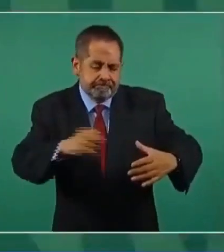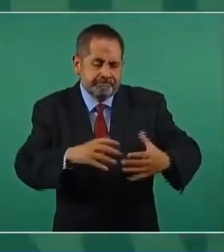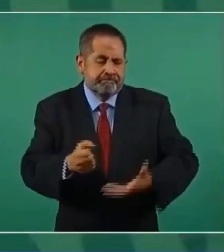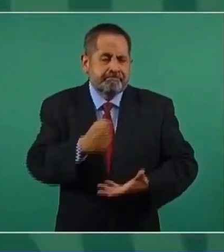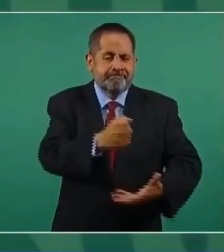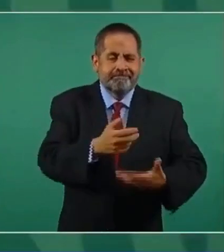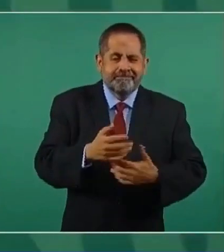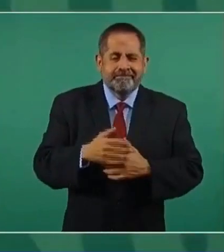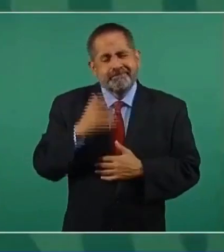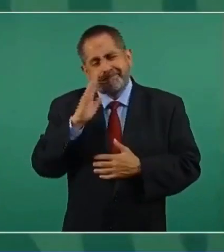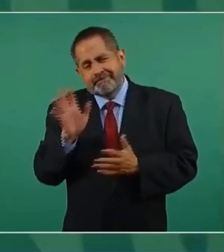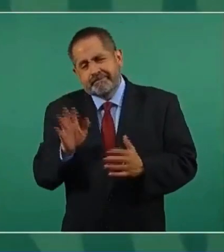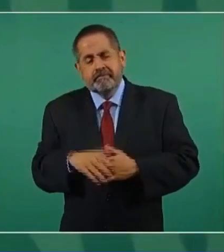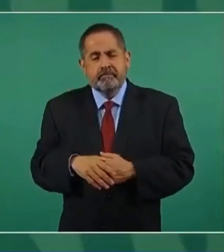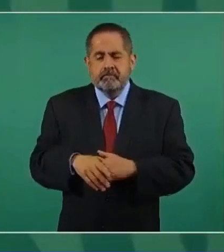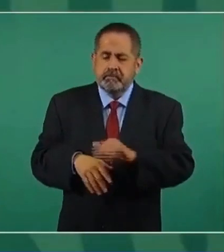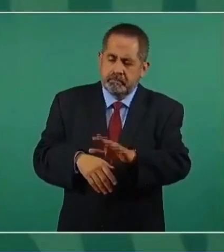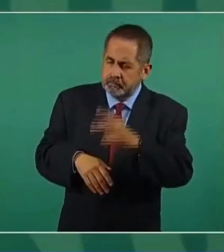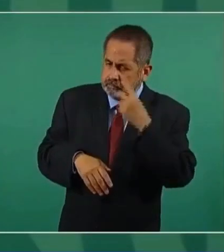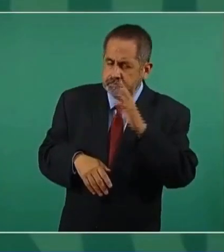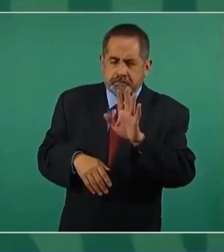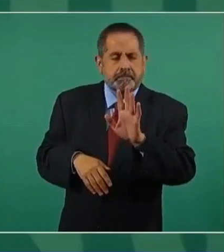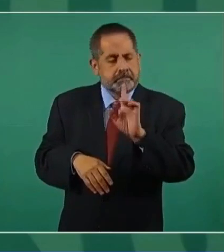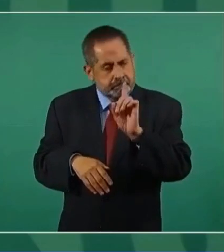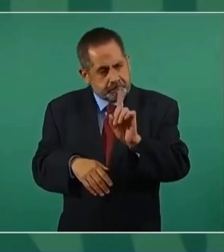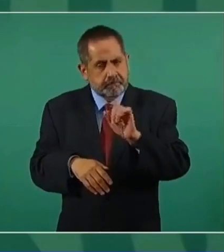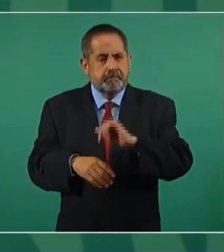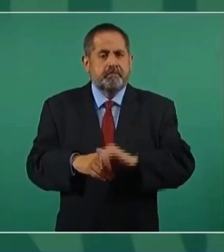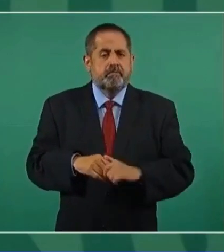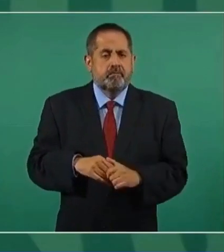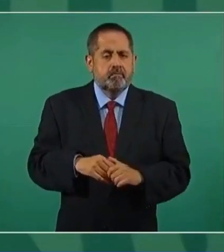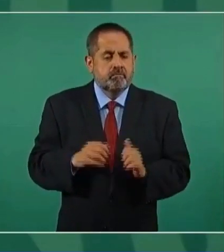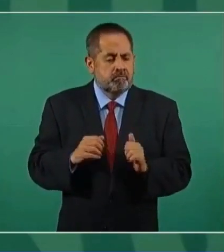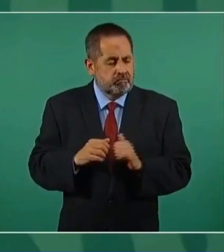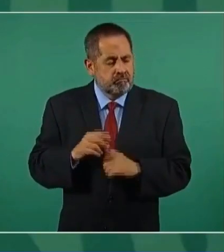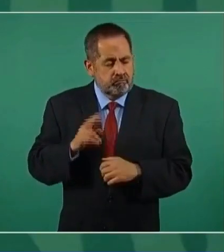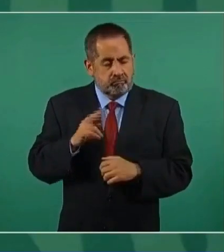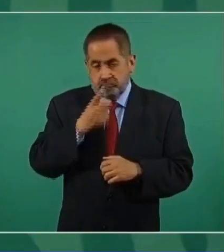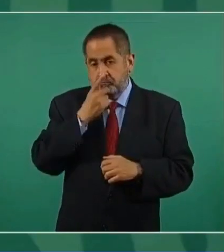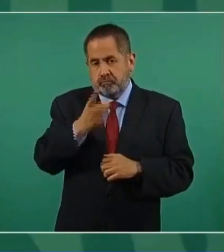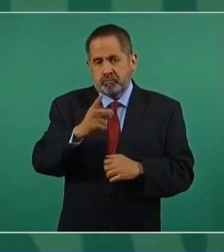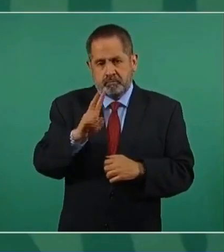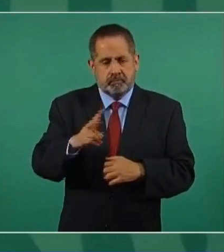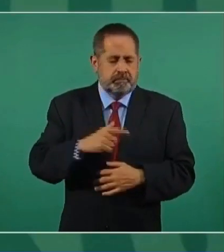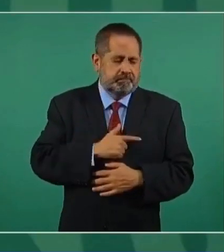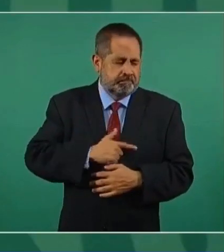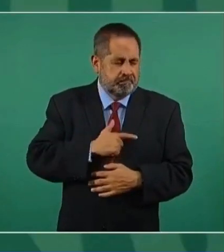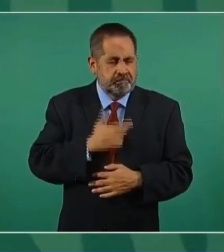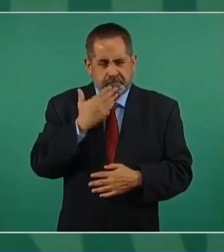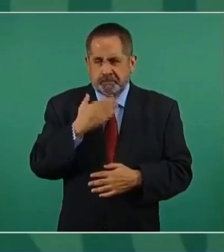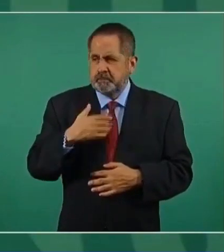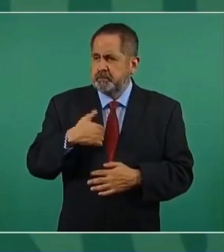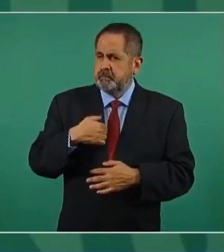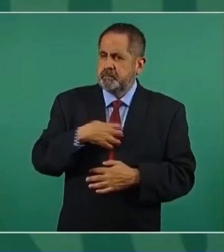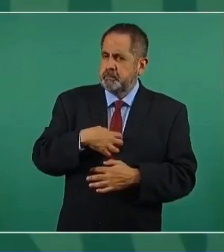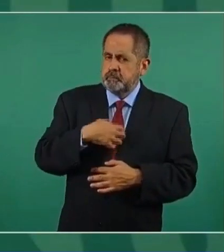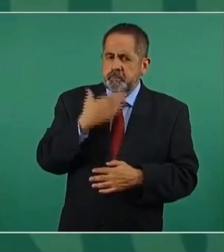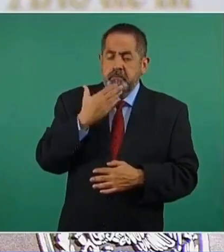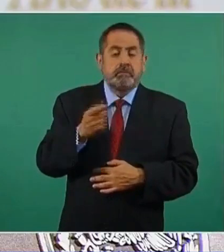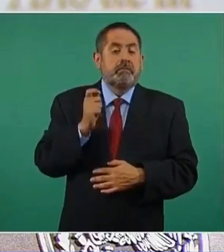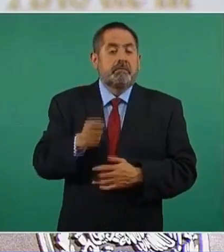verlo. Lo que sí puedo comentar con mucho gusto, con mucha satisfacción,